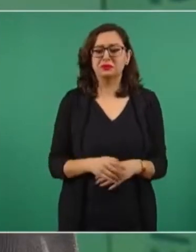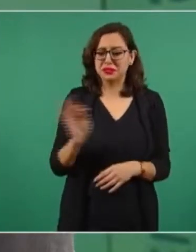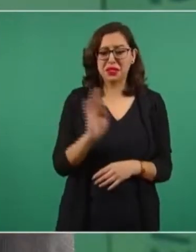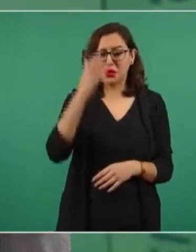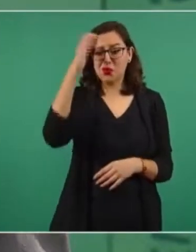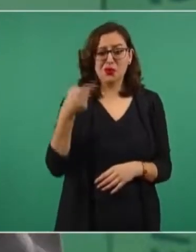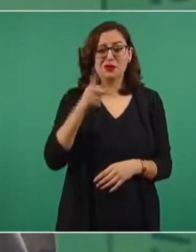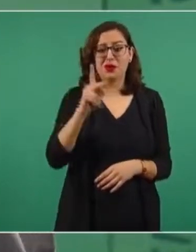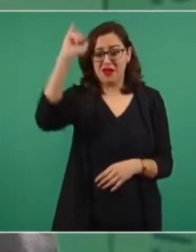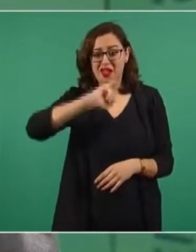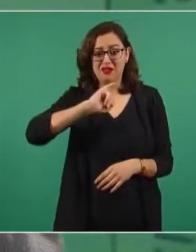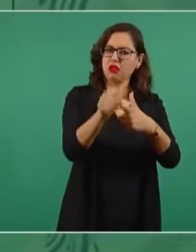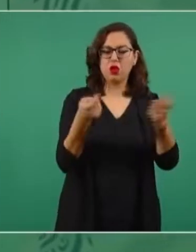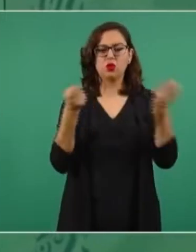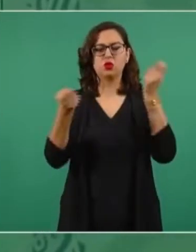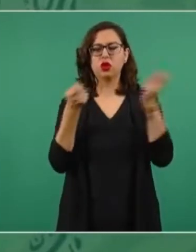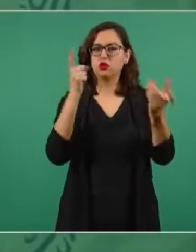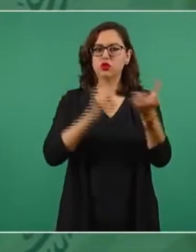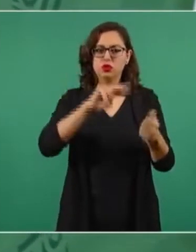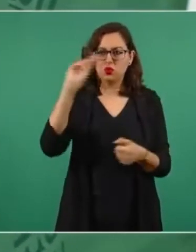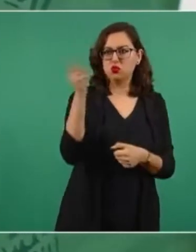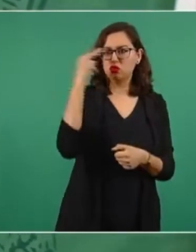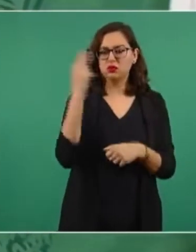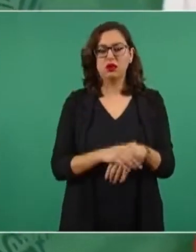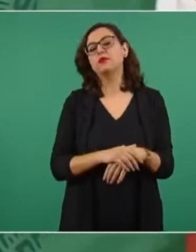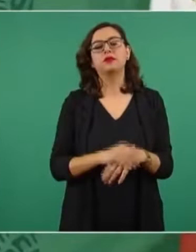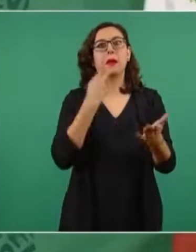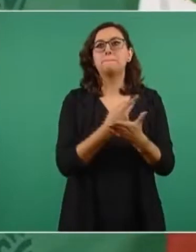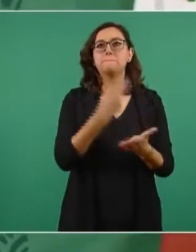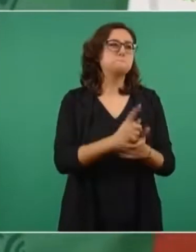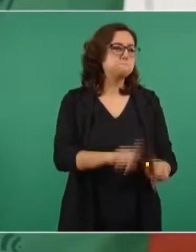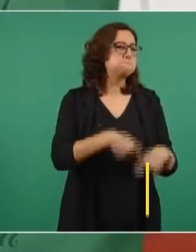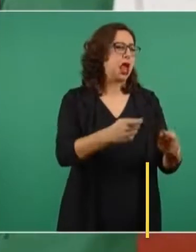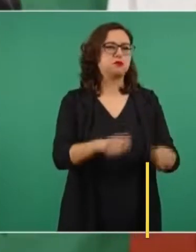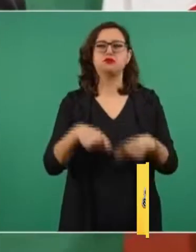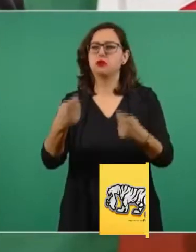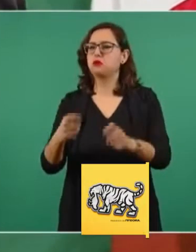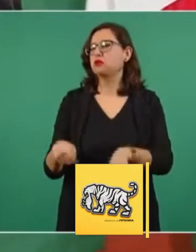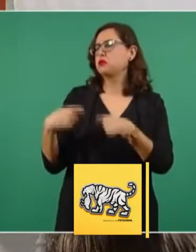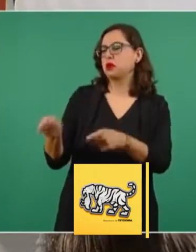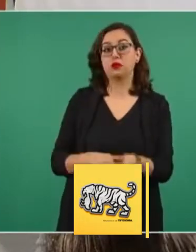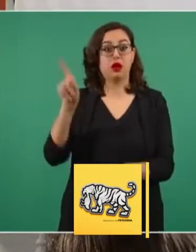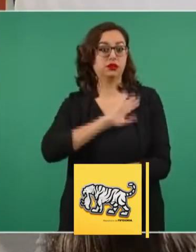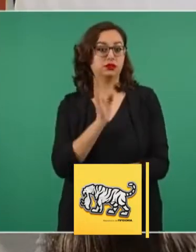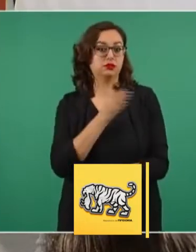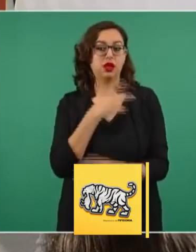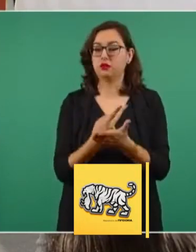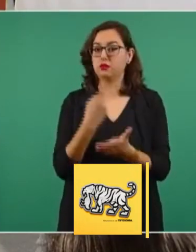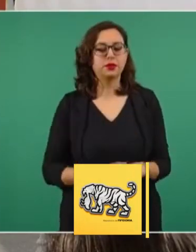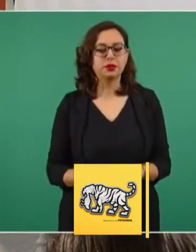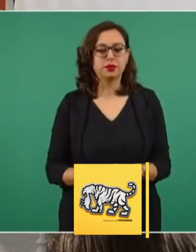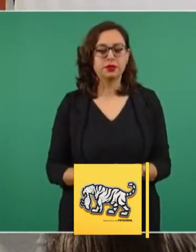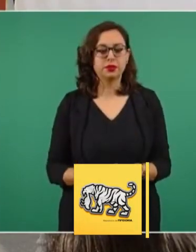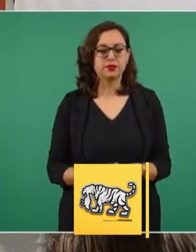a Aguilar Camín y a Krause. Y recibiendo premios. ¿Cómo se llama el premio que dan en España? A escritores. ¿Y a buenos escritores?